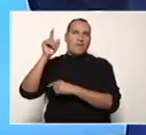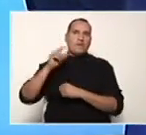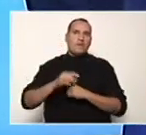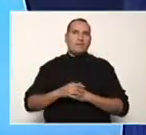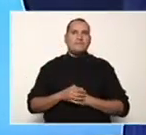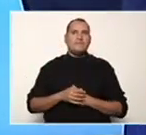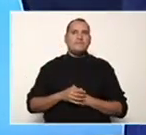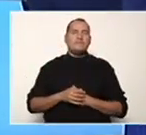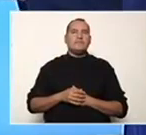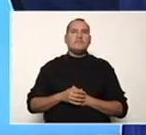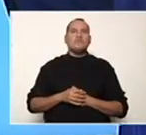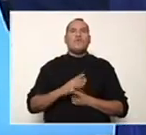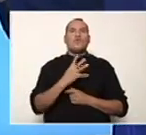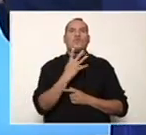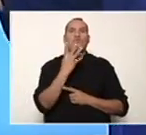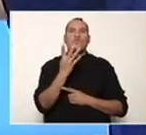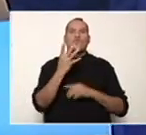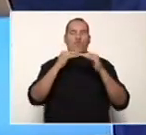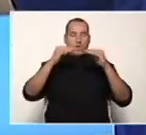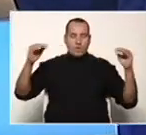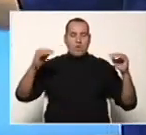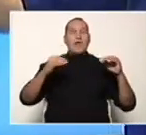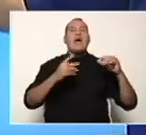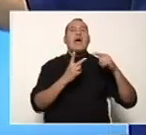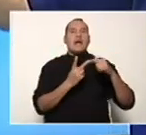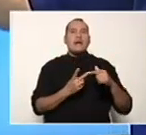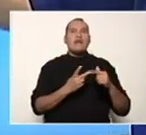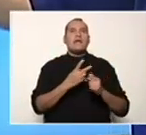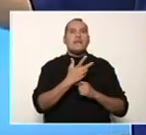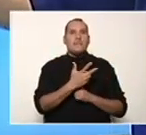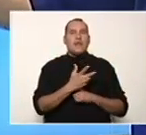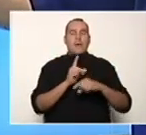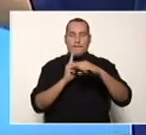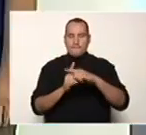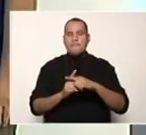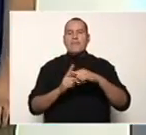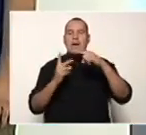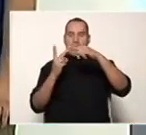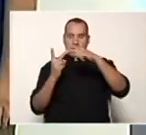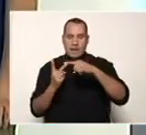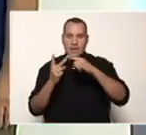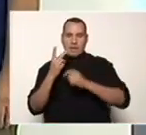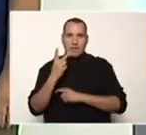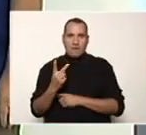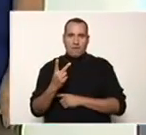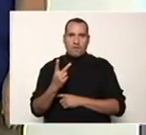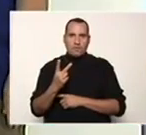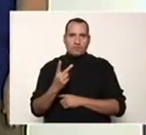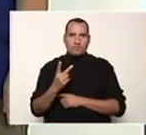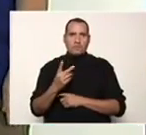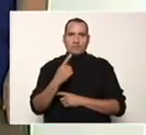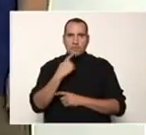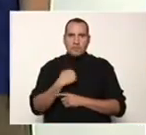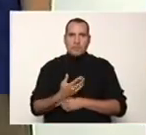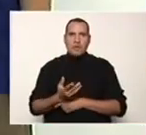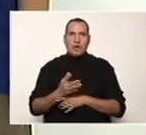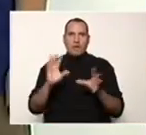ejercicio 4 dividido entre raíz de 3 más raíz de 2. Para racionalizarnos,